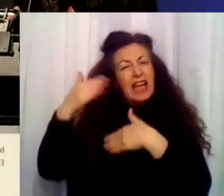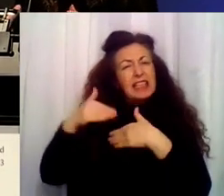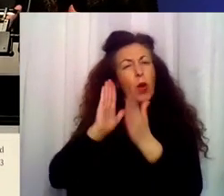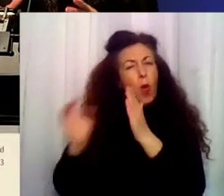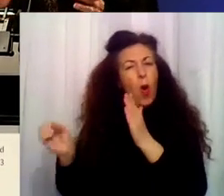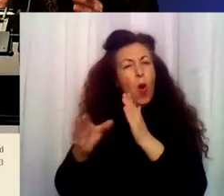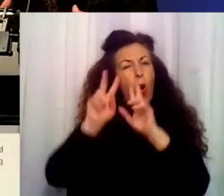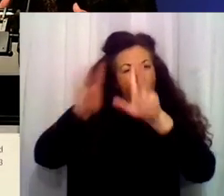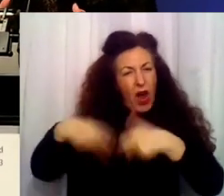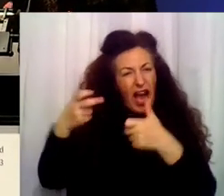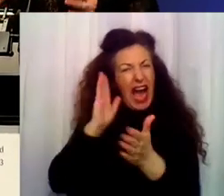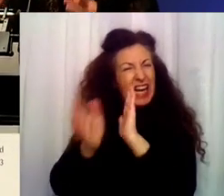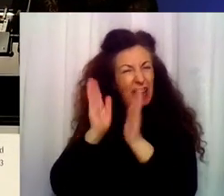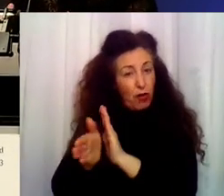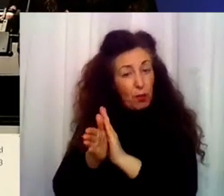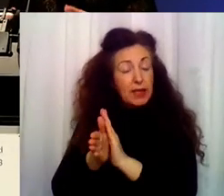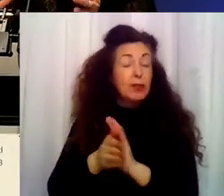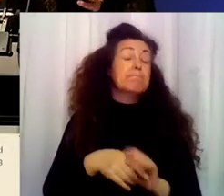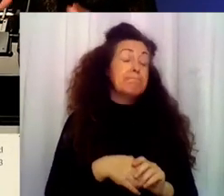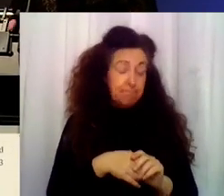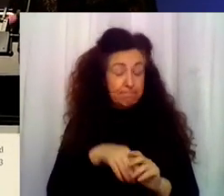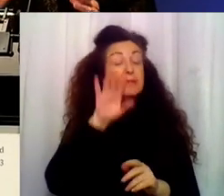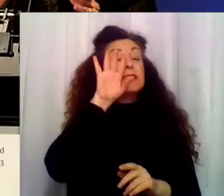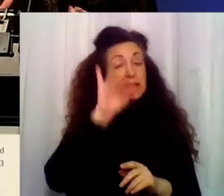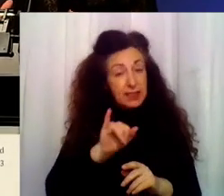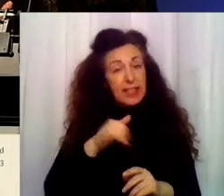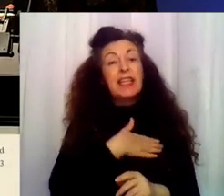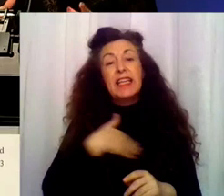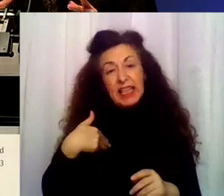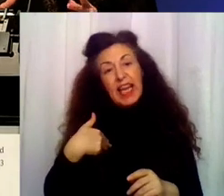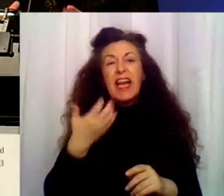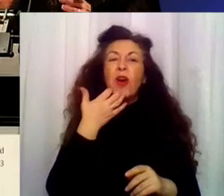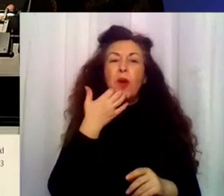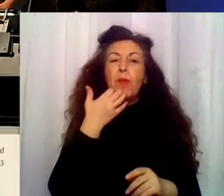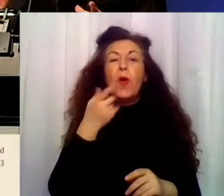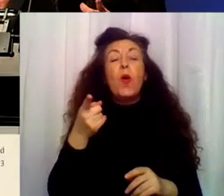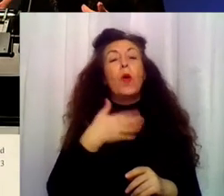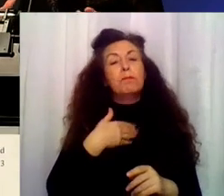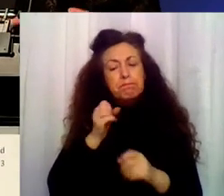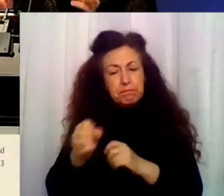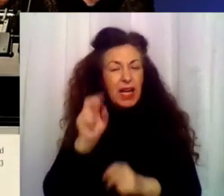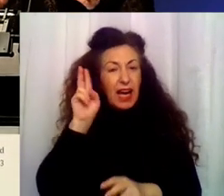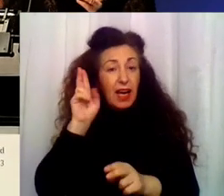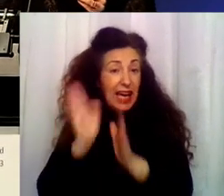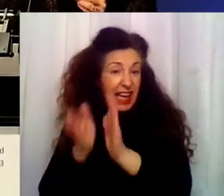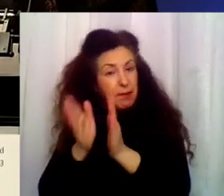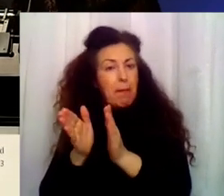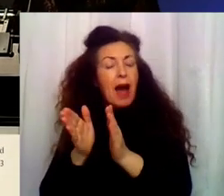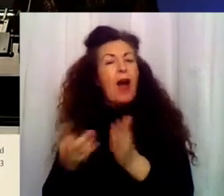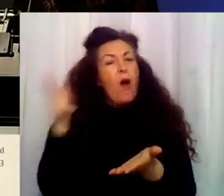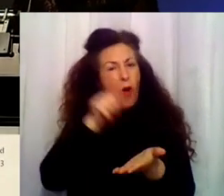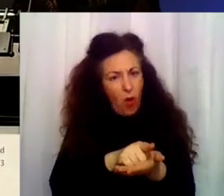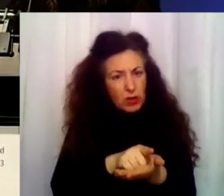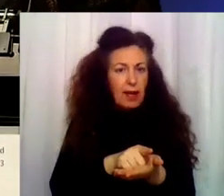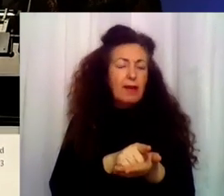está bajo consideración, pero sí trataremos de reinsertar para que no delincan. Porque, vamos a